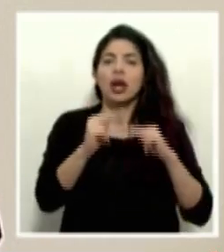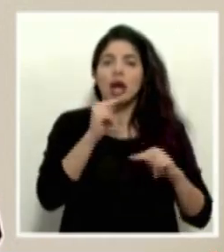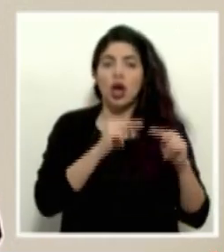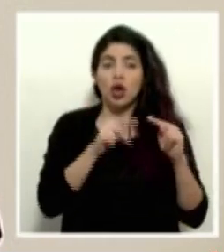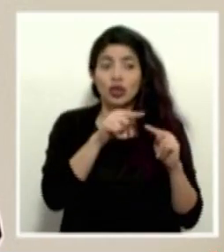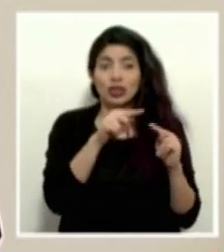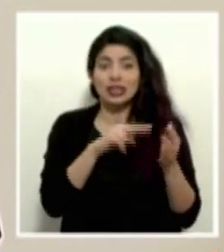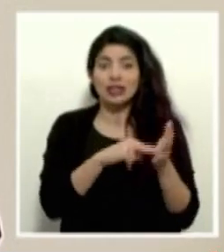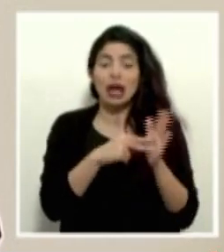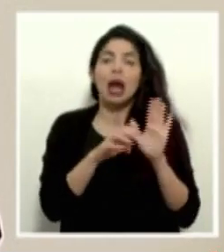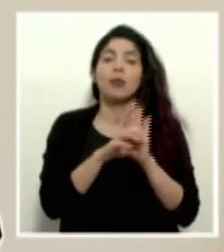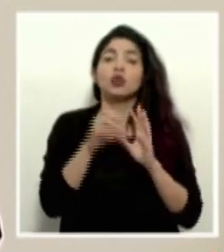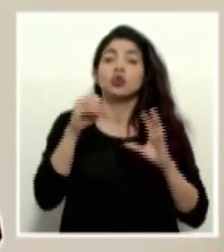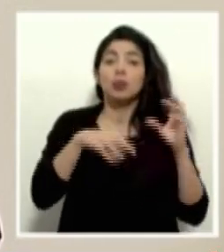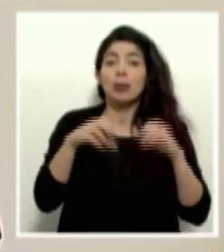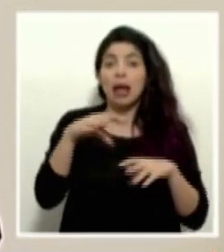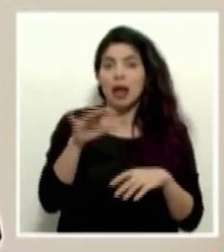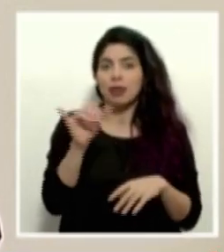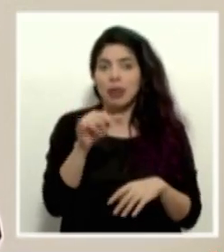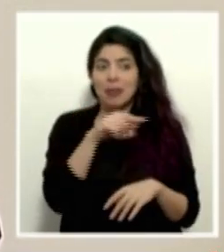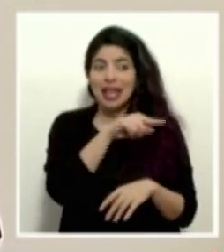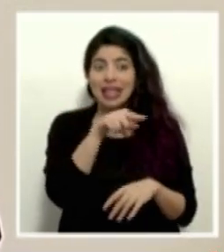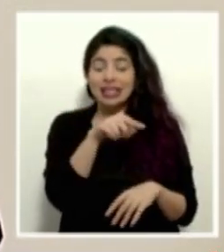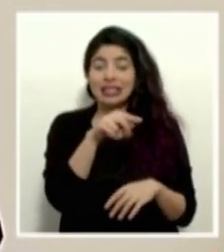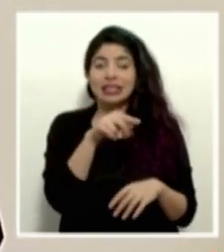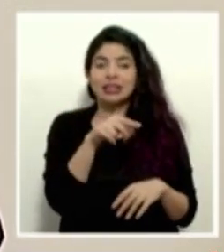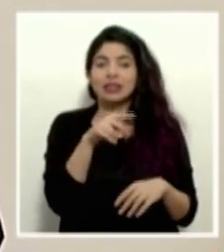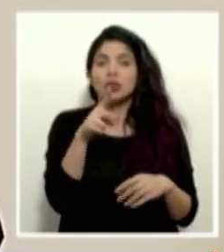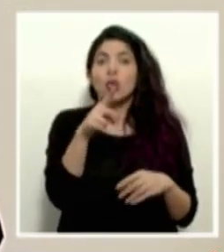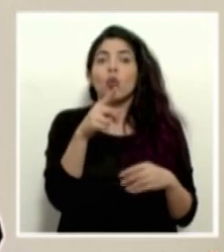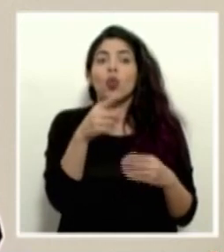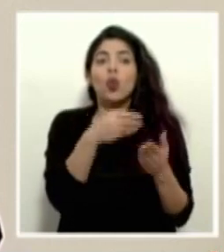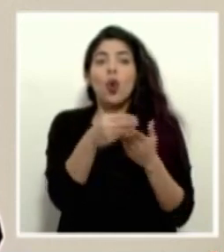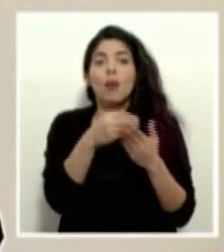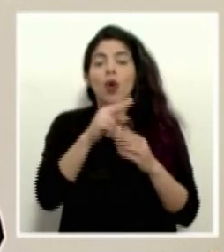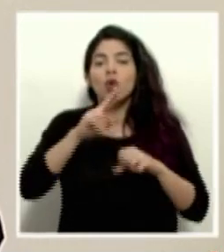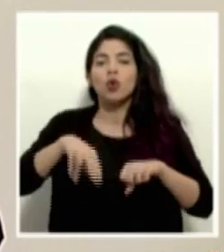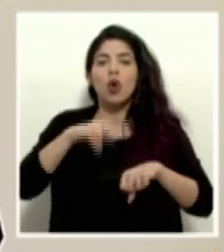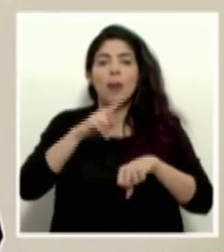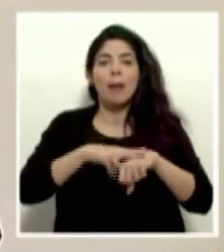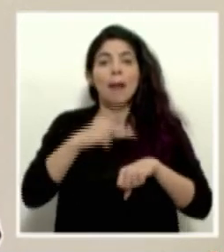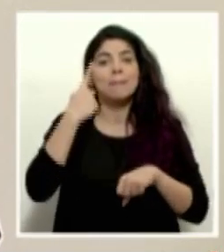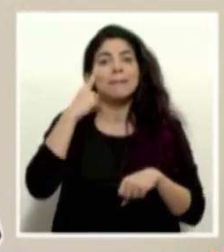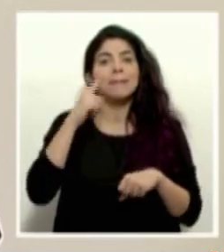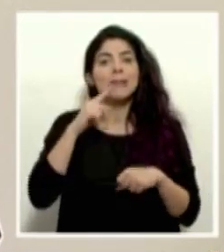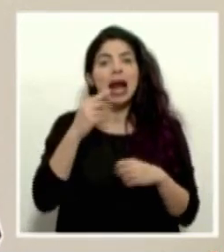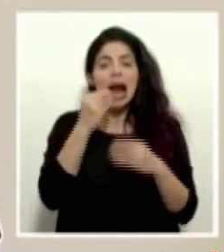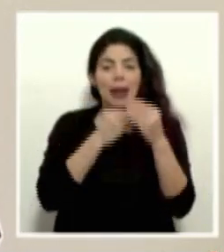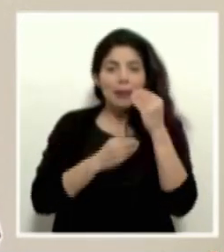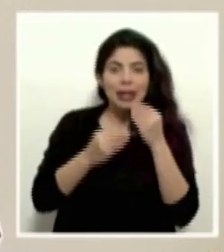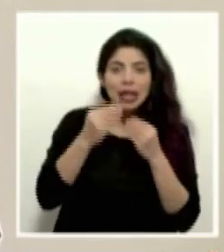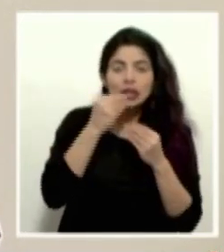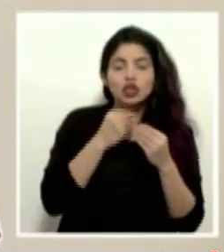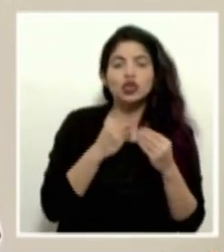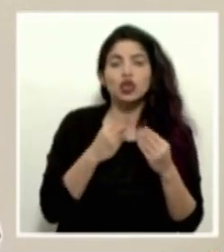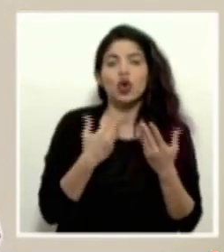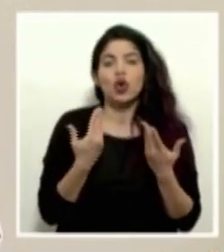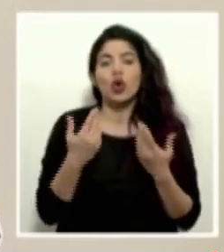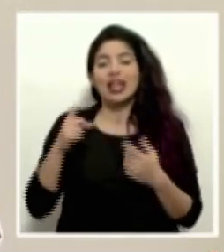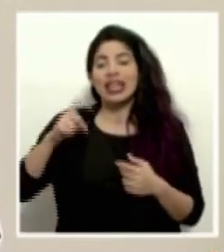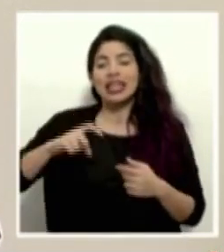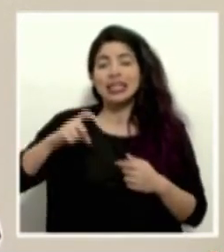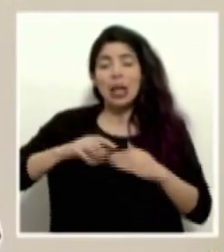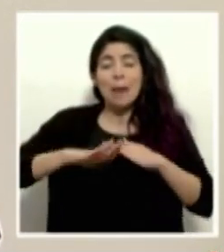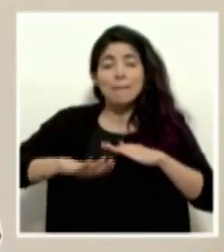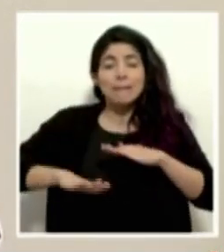que representan, como los supermercados también, que representan un abastecimiento normal para todo lo que es la alimentación, lo que es las